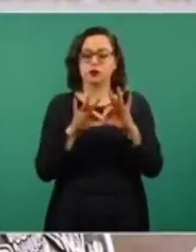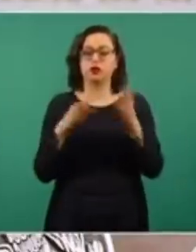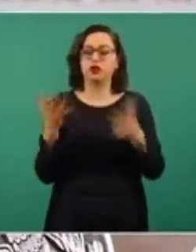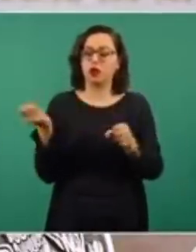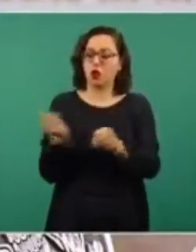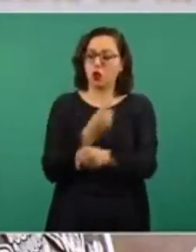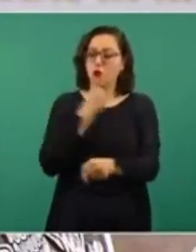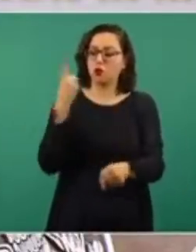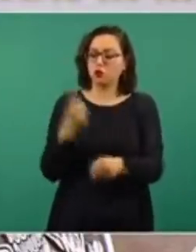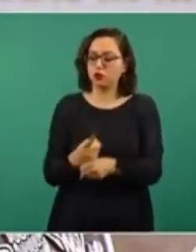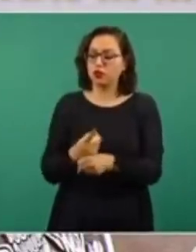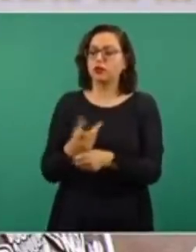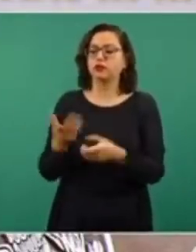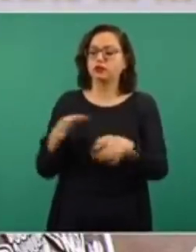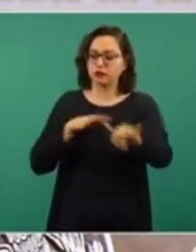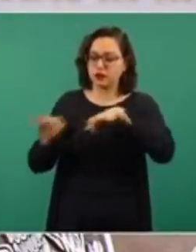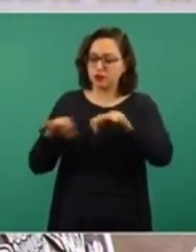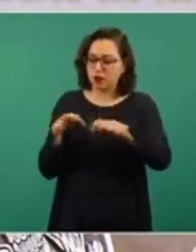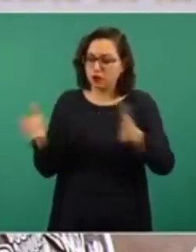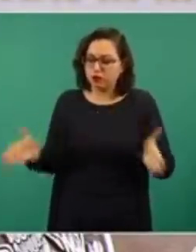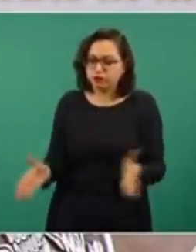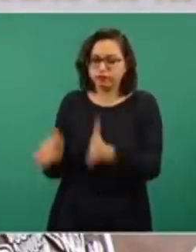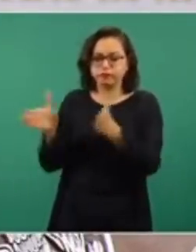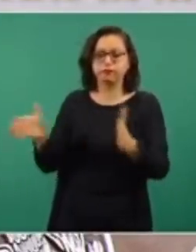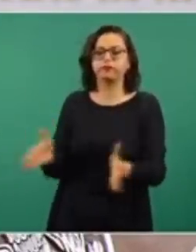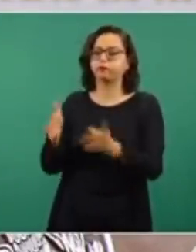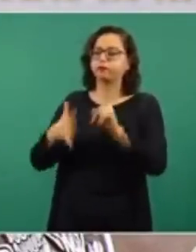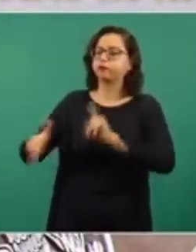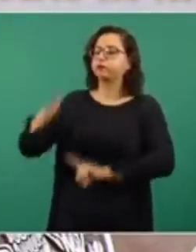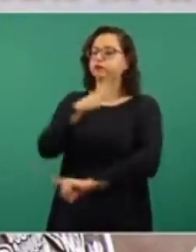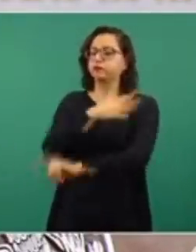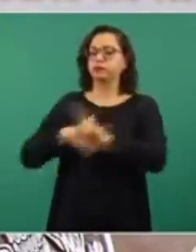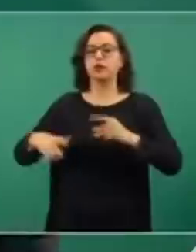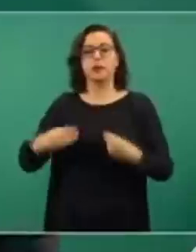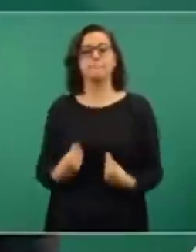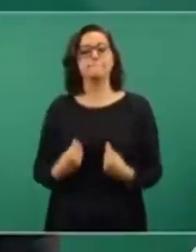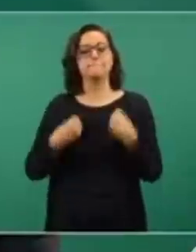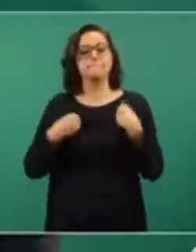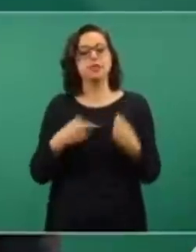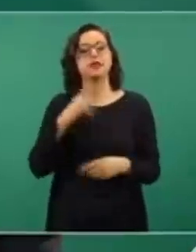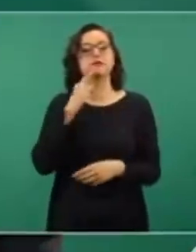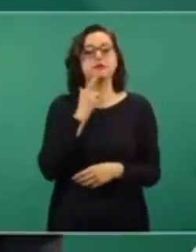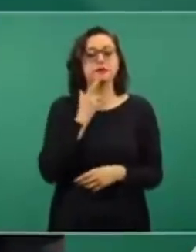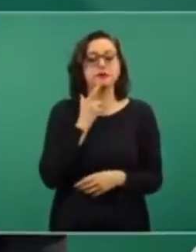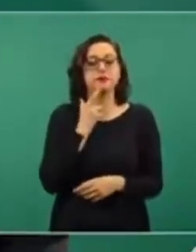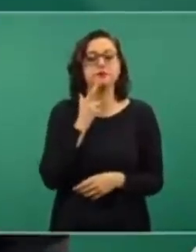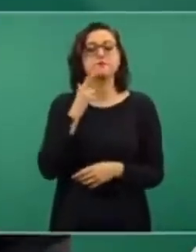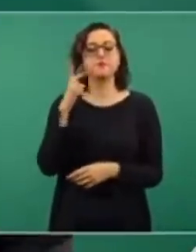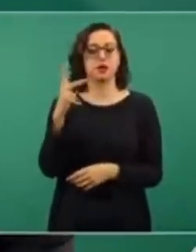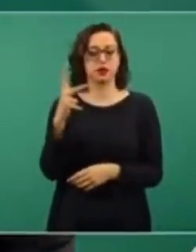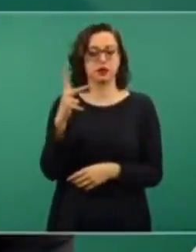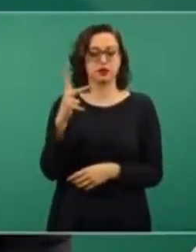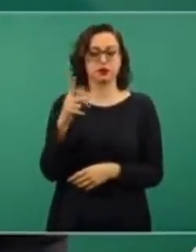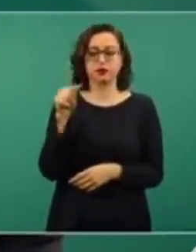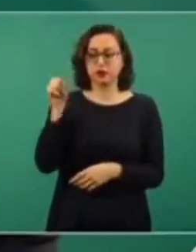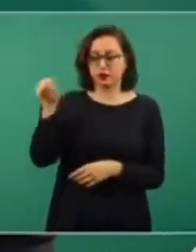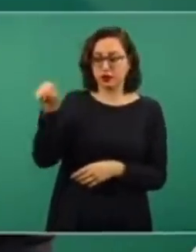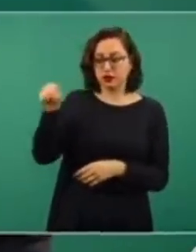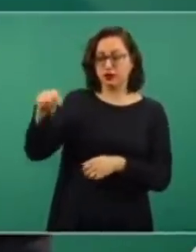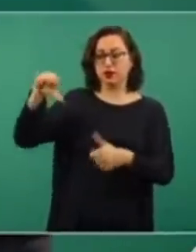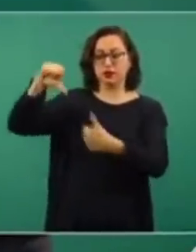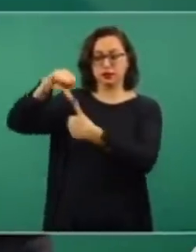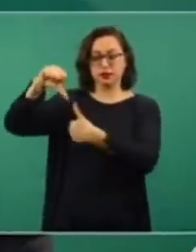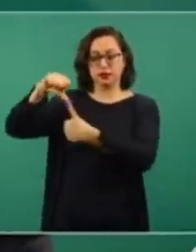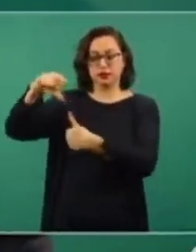oportunidades de trabajo y mejores condiciones de vida a los habitantes